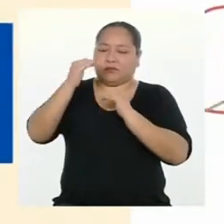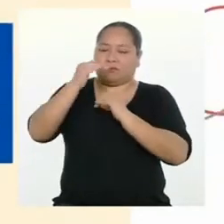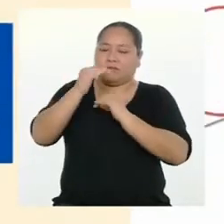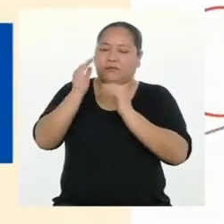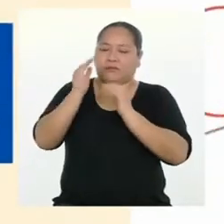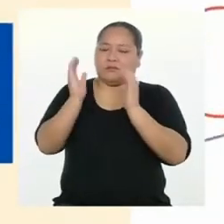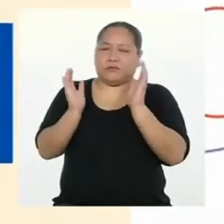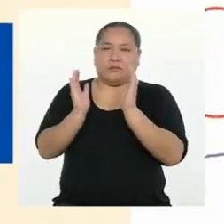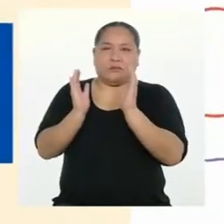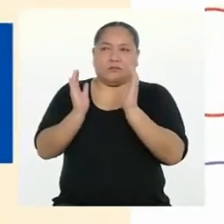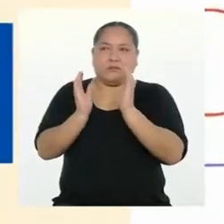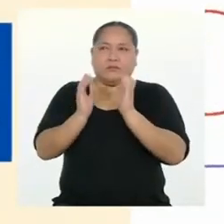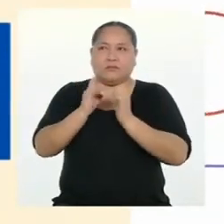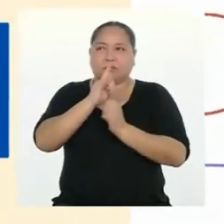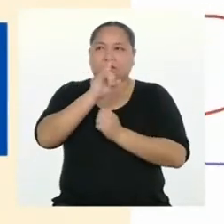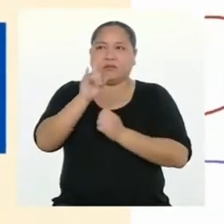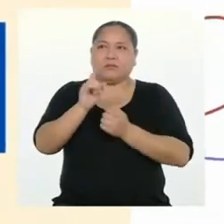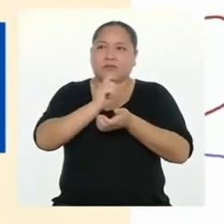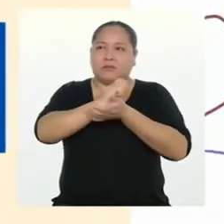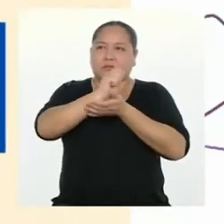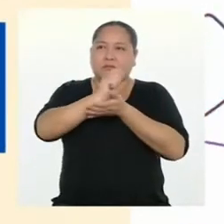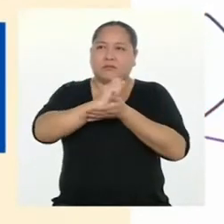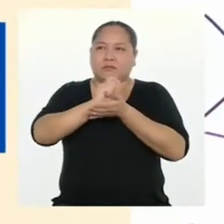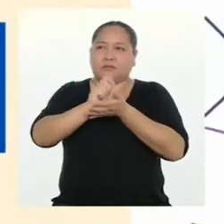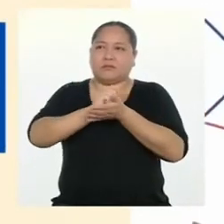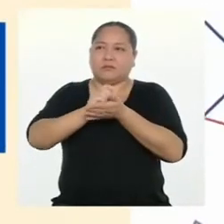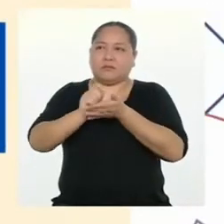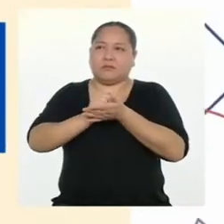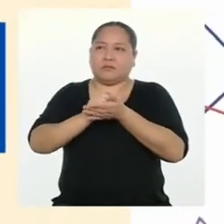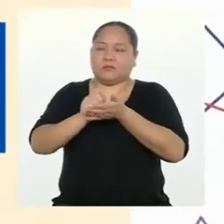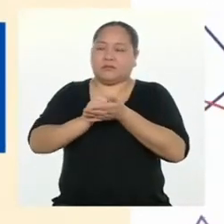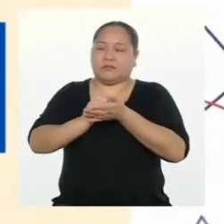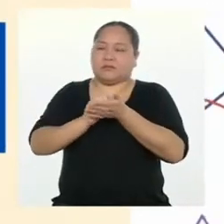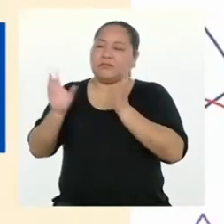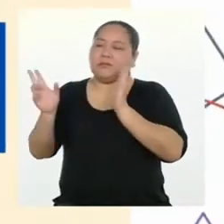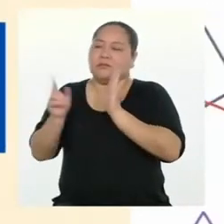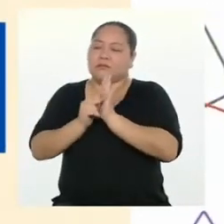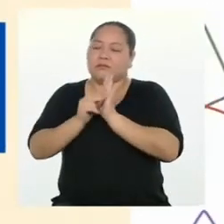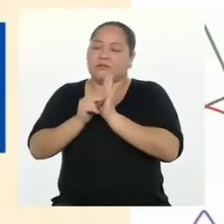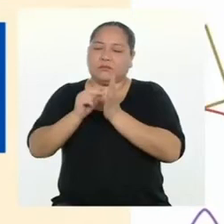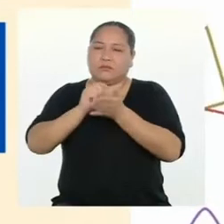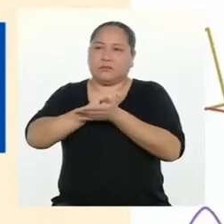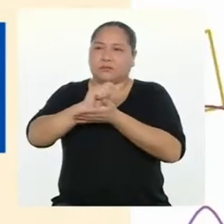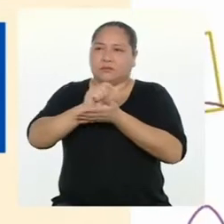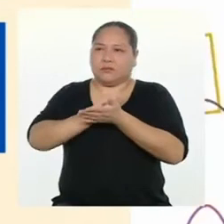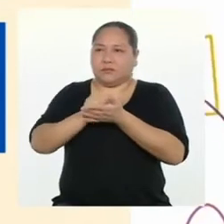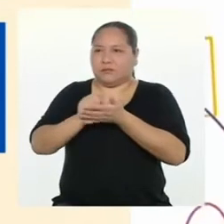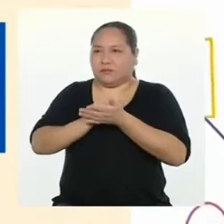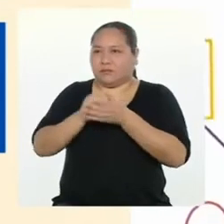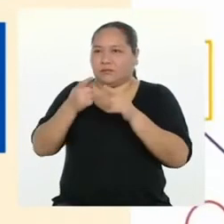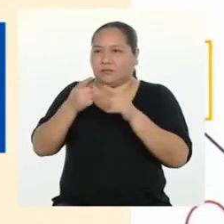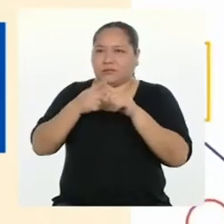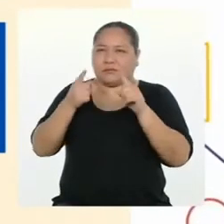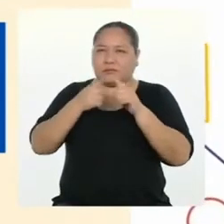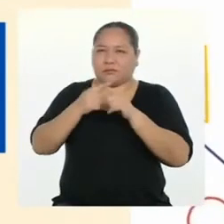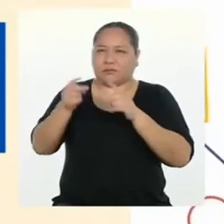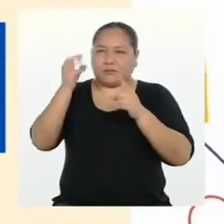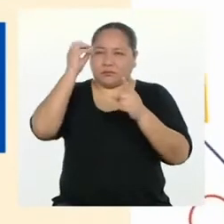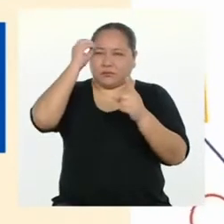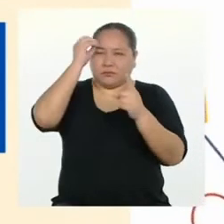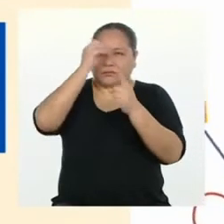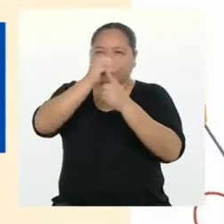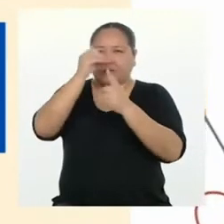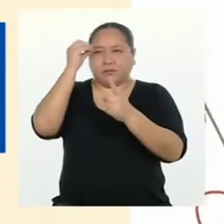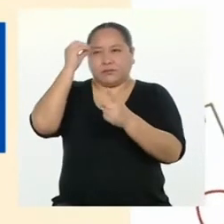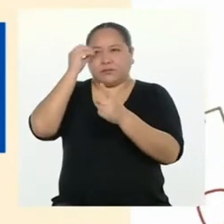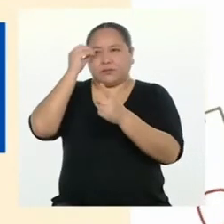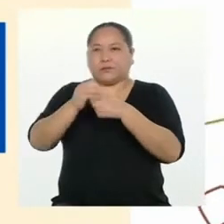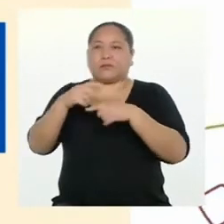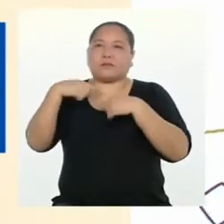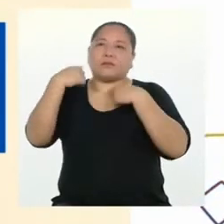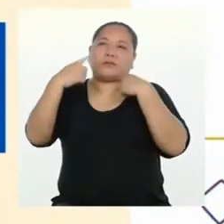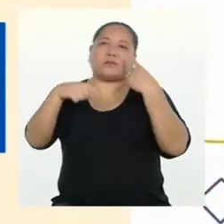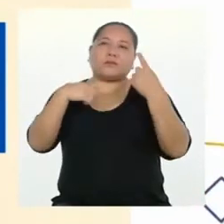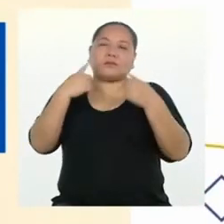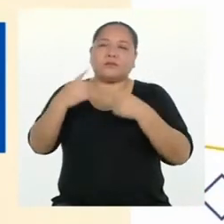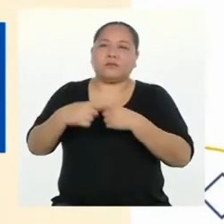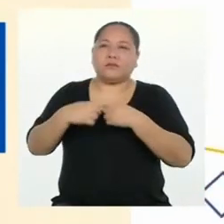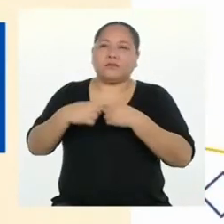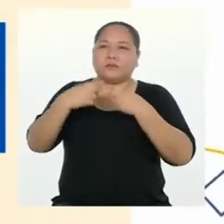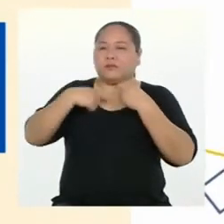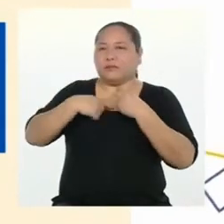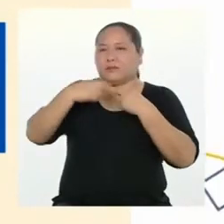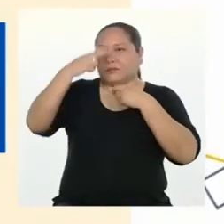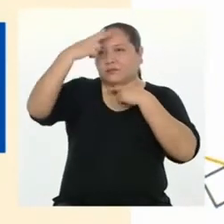tamaño, usada para escribir o imprimir algo. Y tiene diversos propósitos. Contar alguna